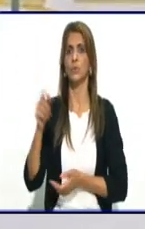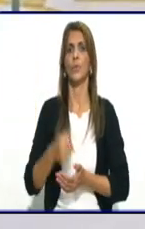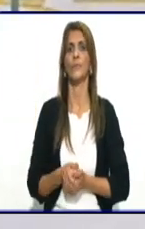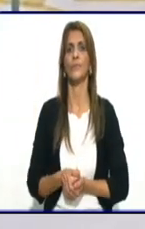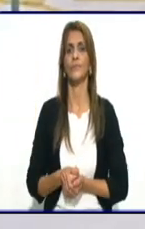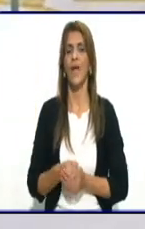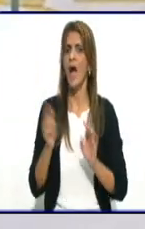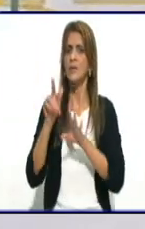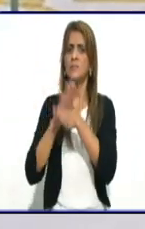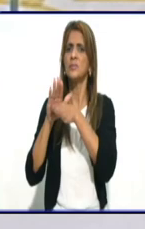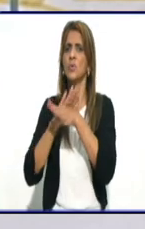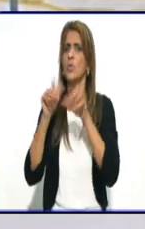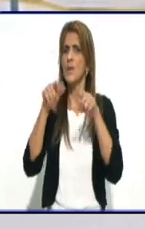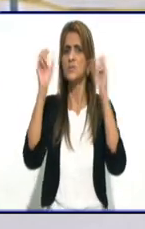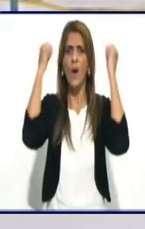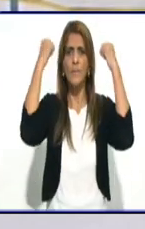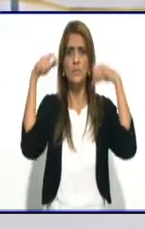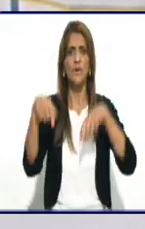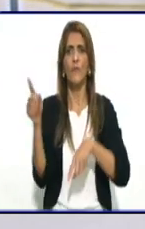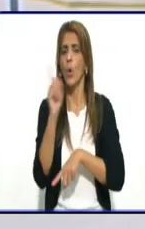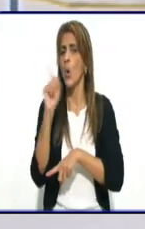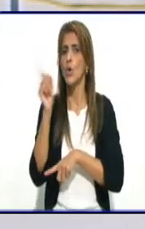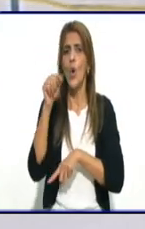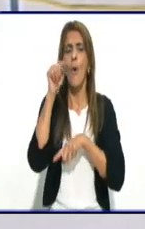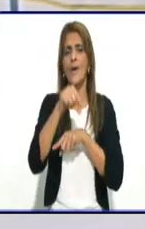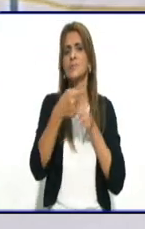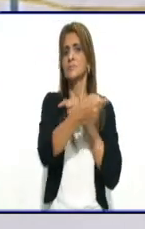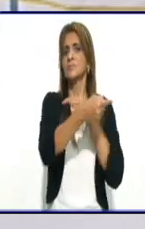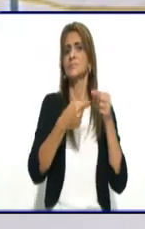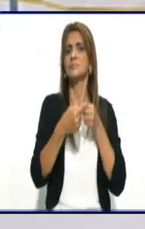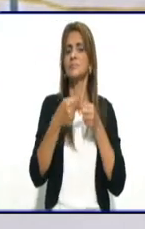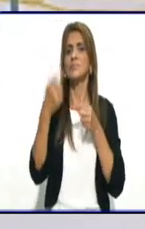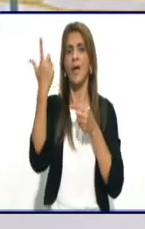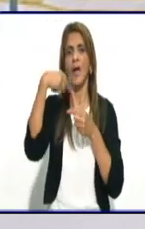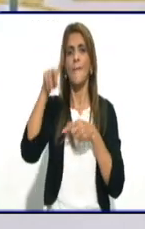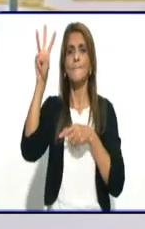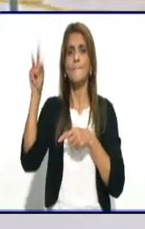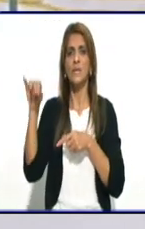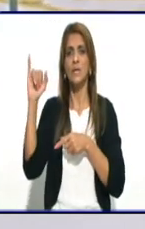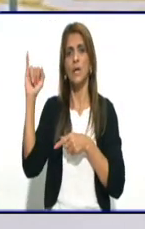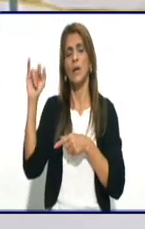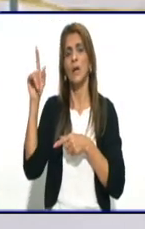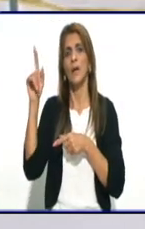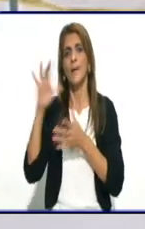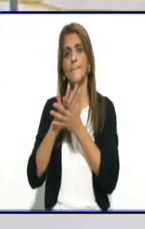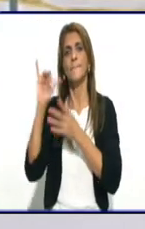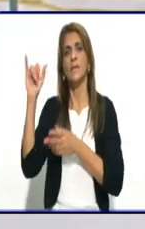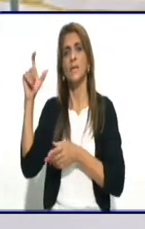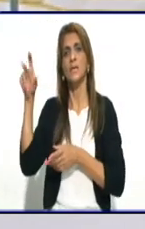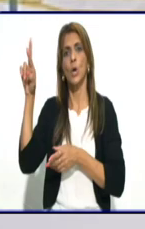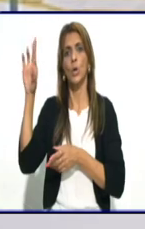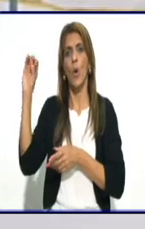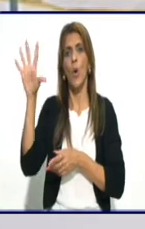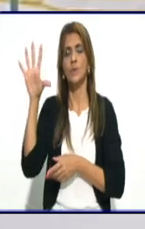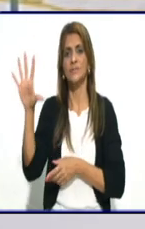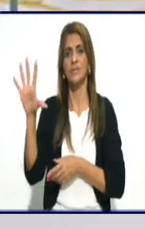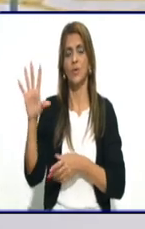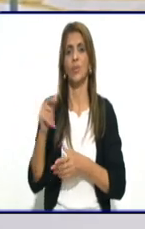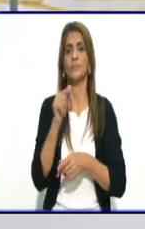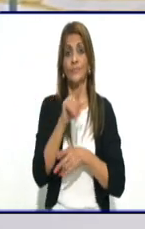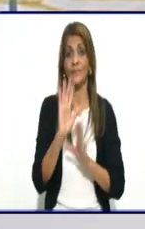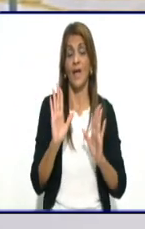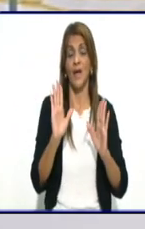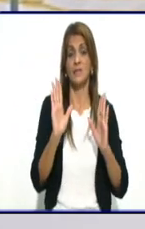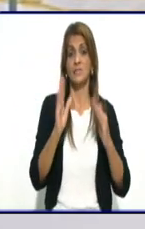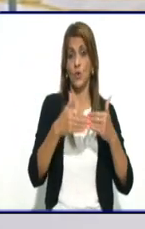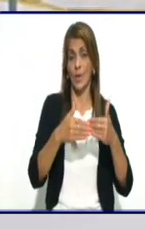Antonio Guitera. Ah, eso es Antonio Guitera. Ya. Esa es la zona que estaba cerrada allá en Antonio Guitera. Ya, perfecto. Volvemos contigo. la zona que estaba cerrada, entonces se